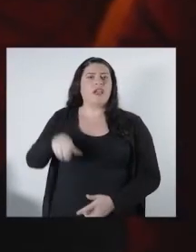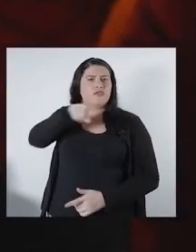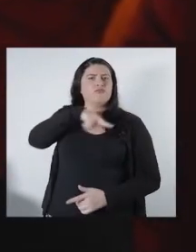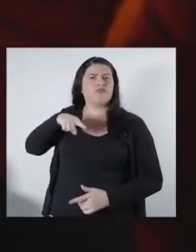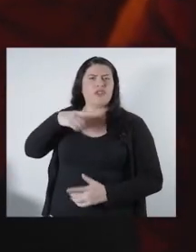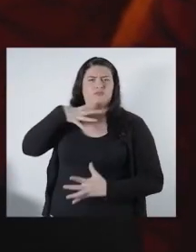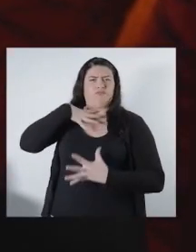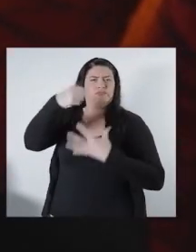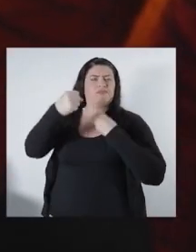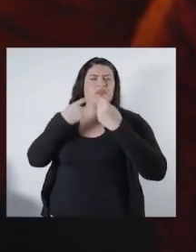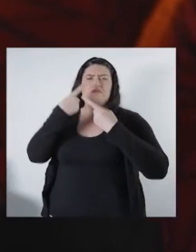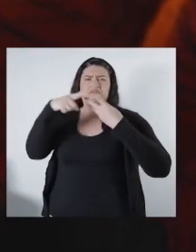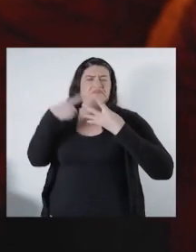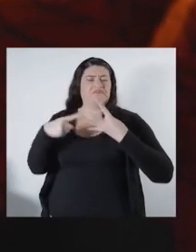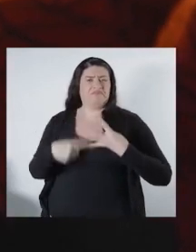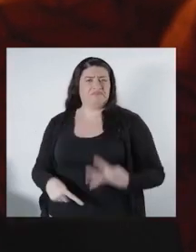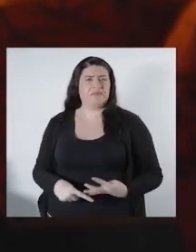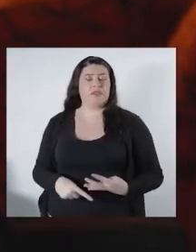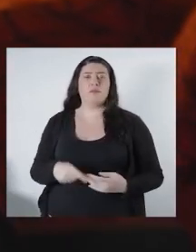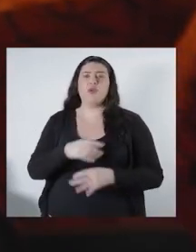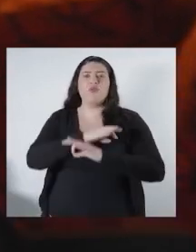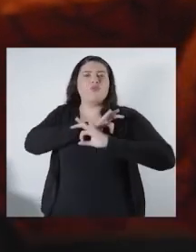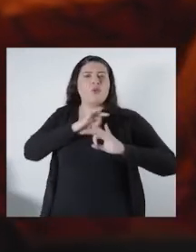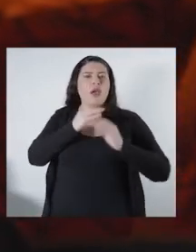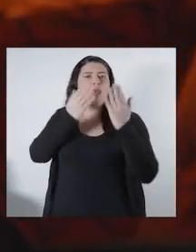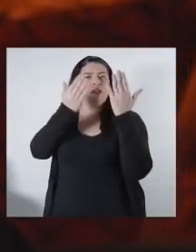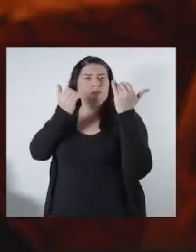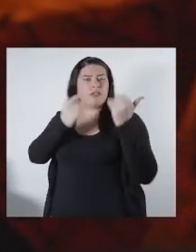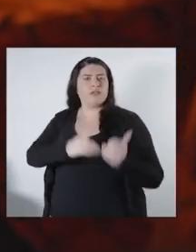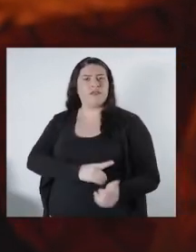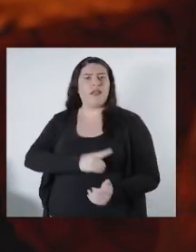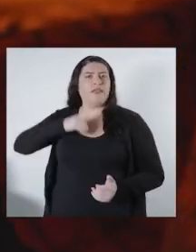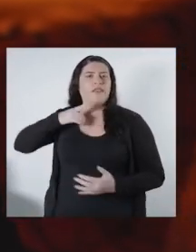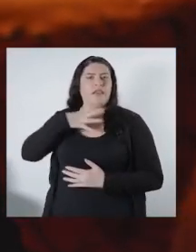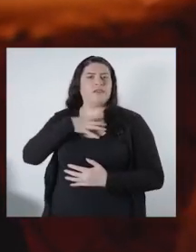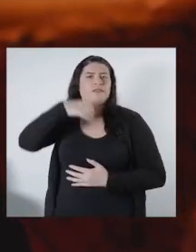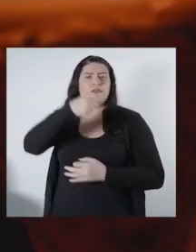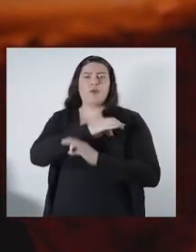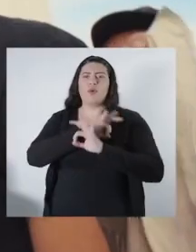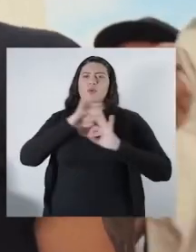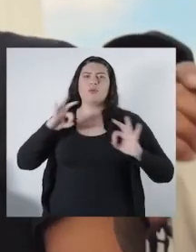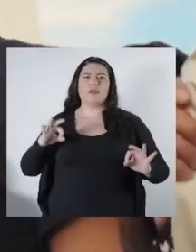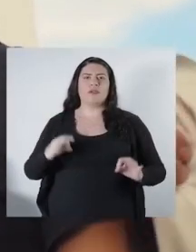Podrán arrebatarnos muchas cosas, pero nunca la esperanza y la dignidad.